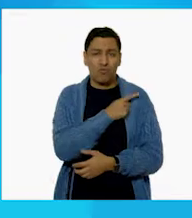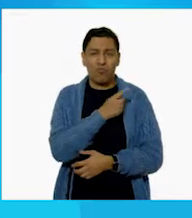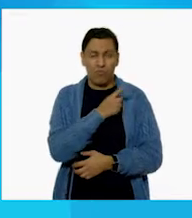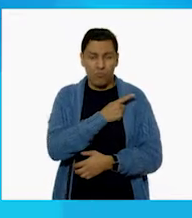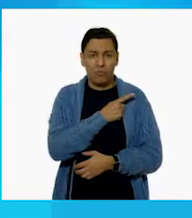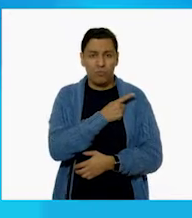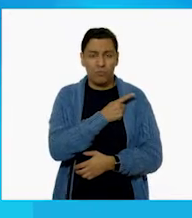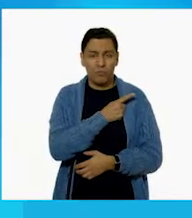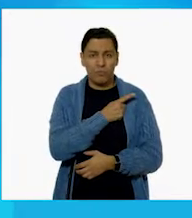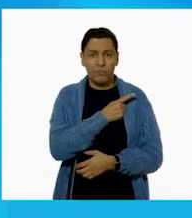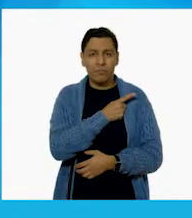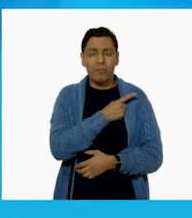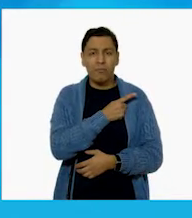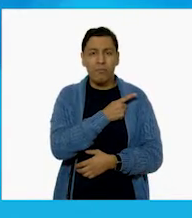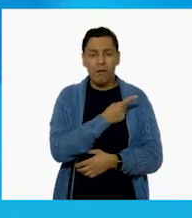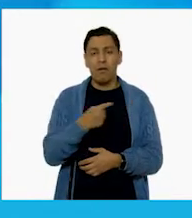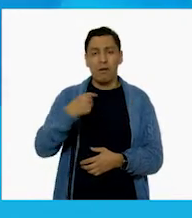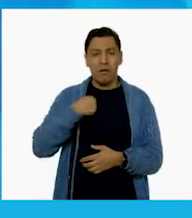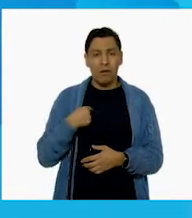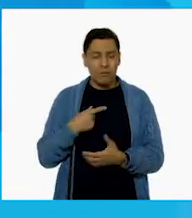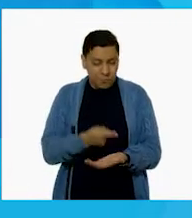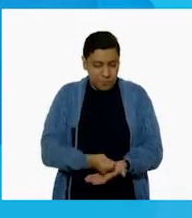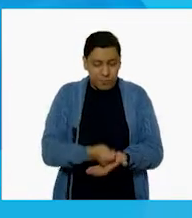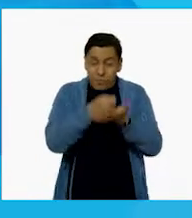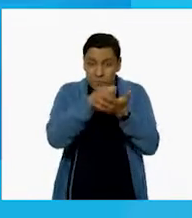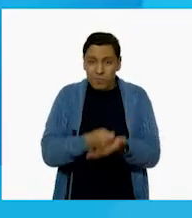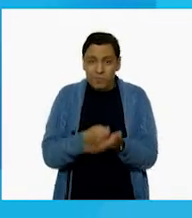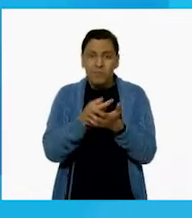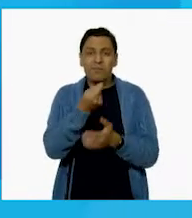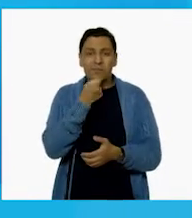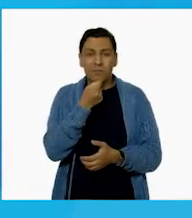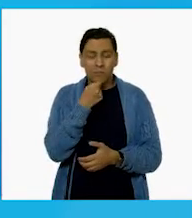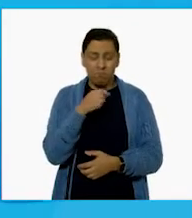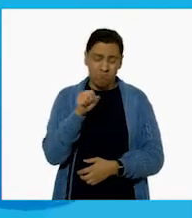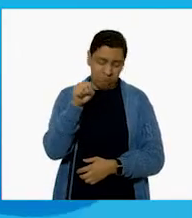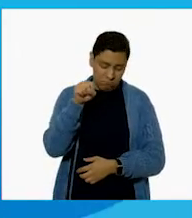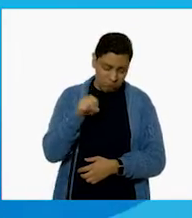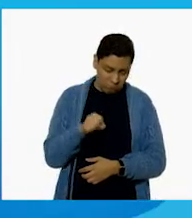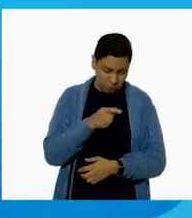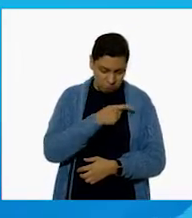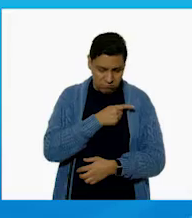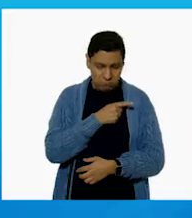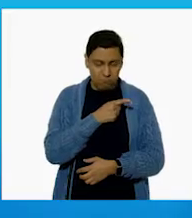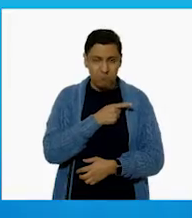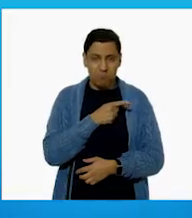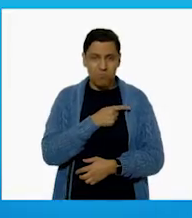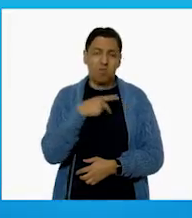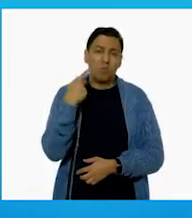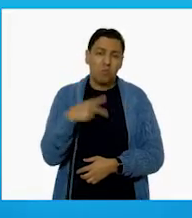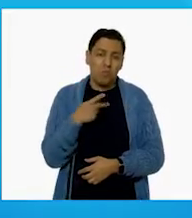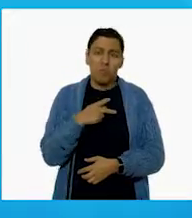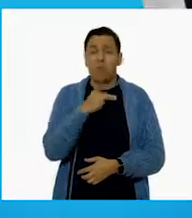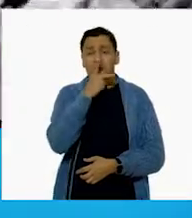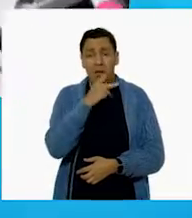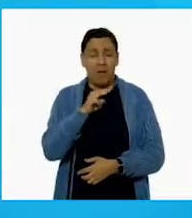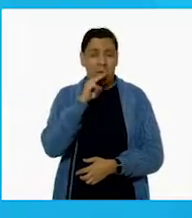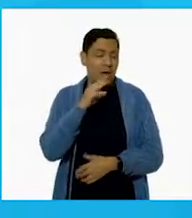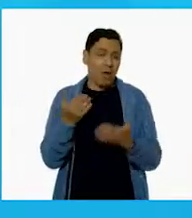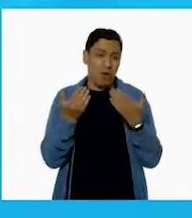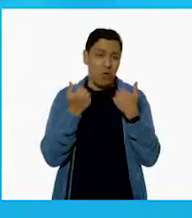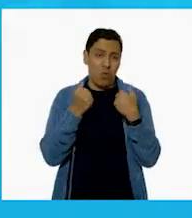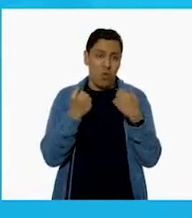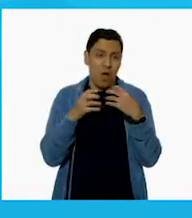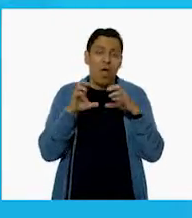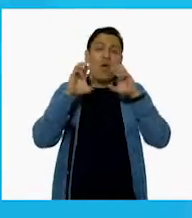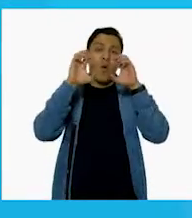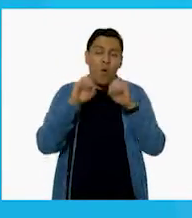justamente esa dinámica emocional de los niños que traen por sus vivencias es lo que complica la